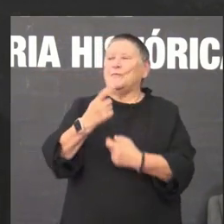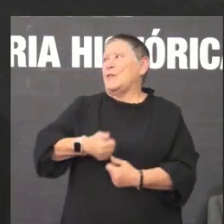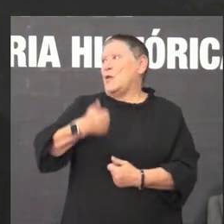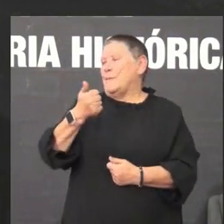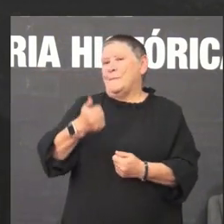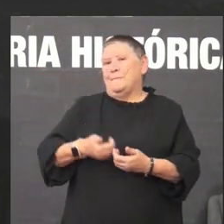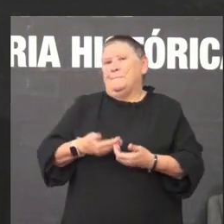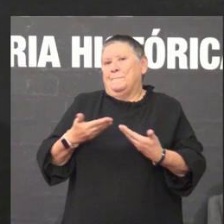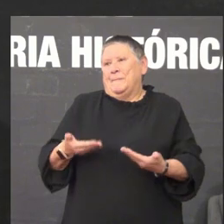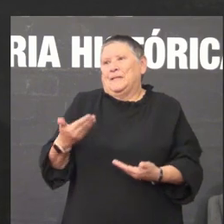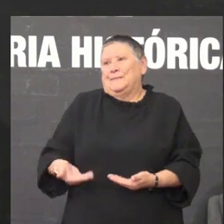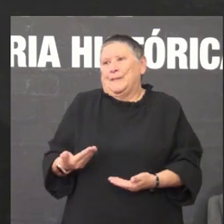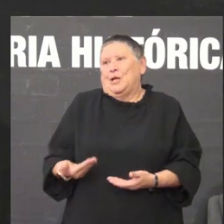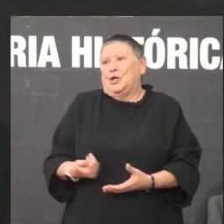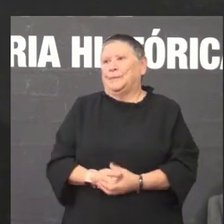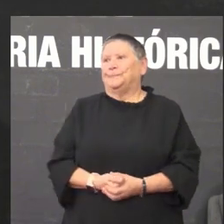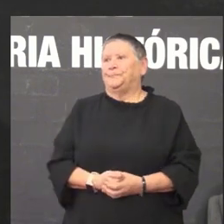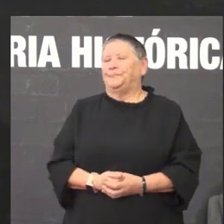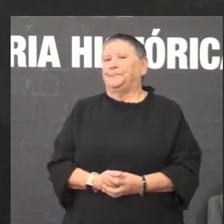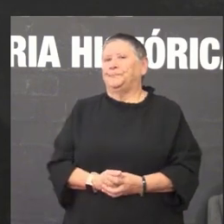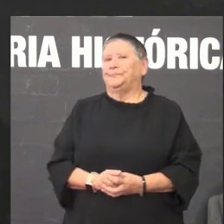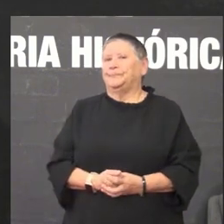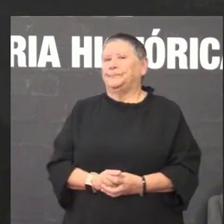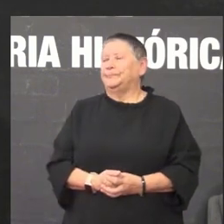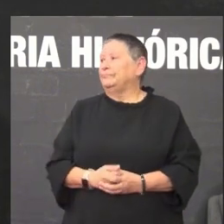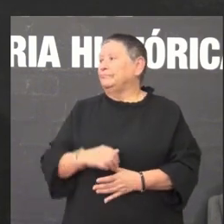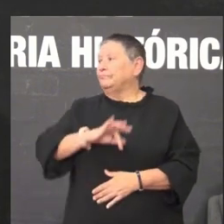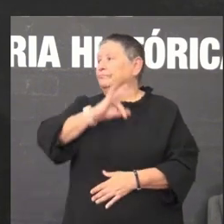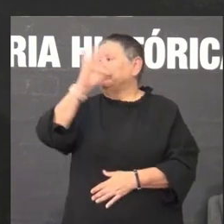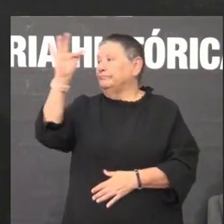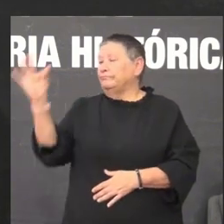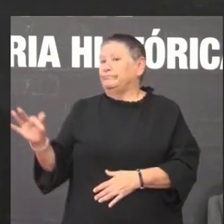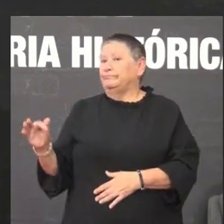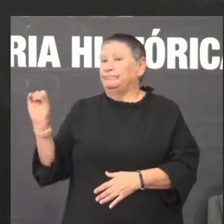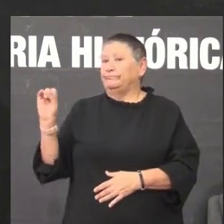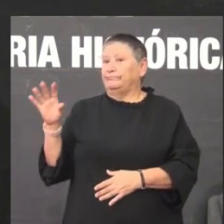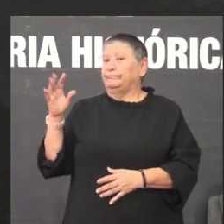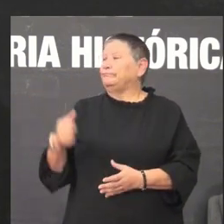moito máis valiosa podemos pasar a seguinte